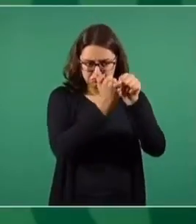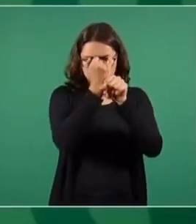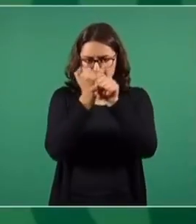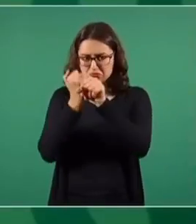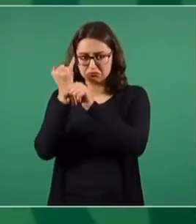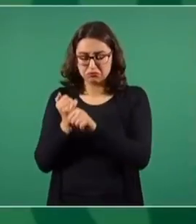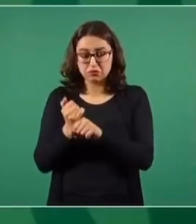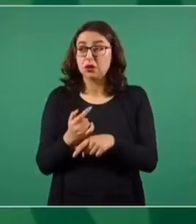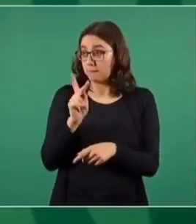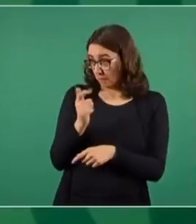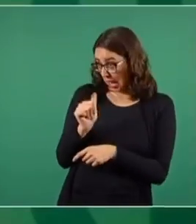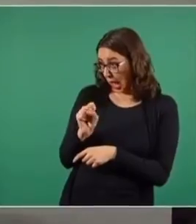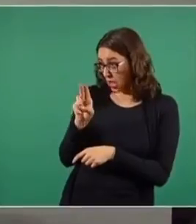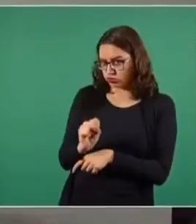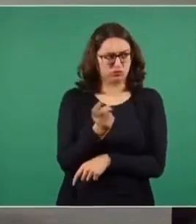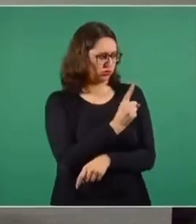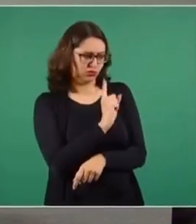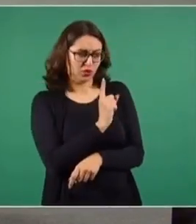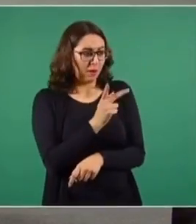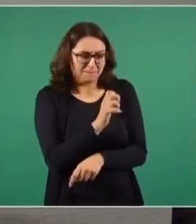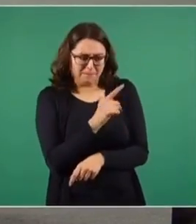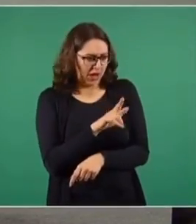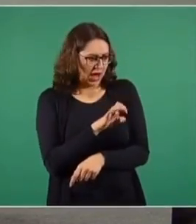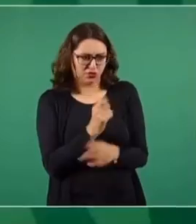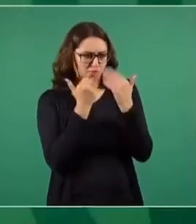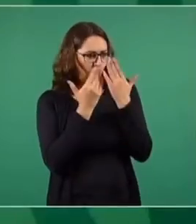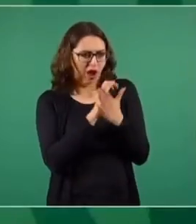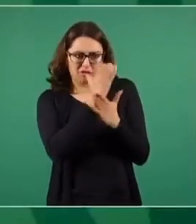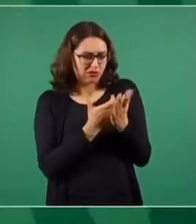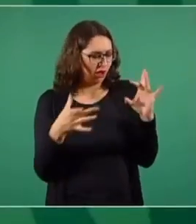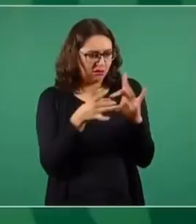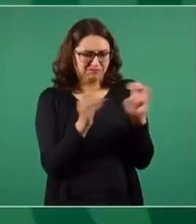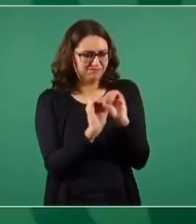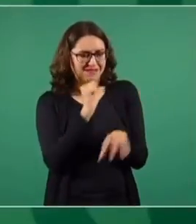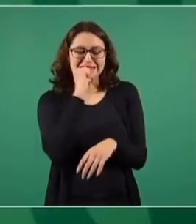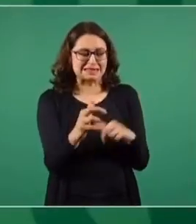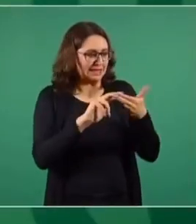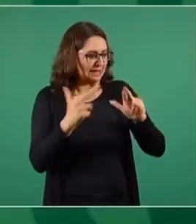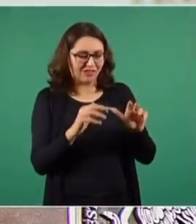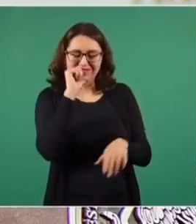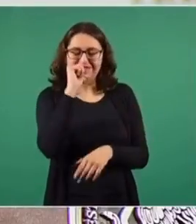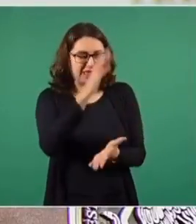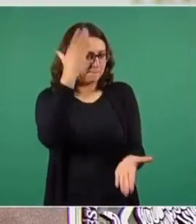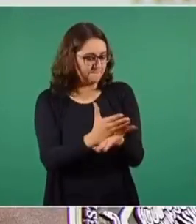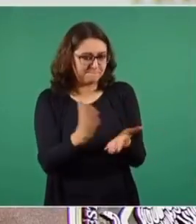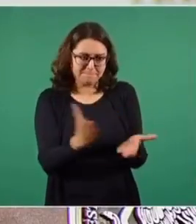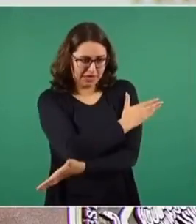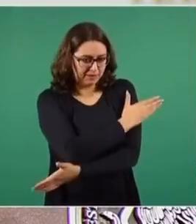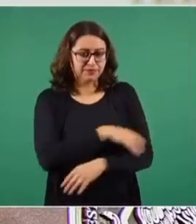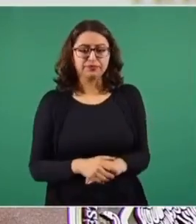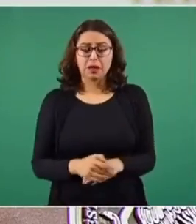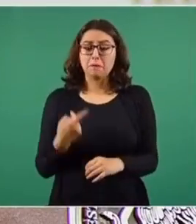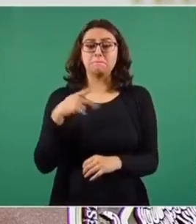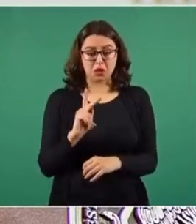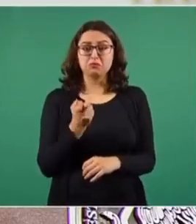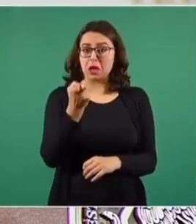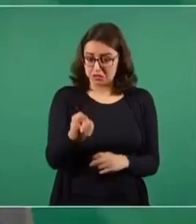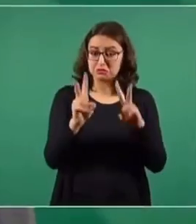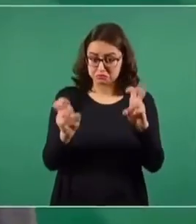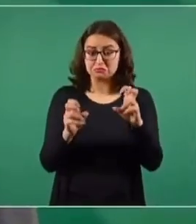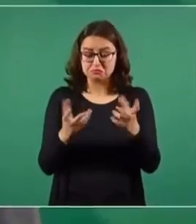inteligencia. ¿Con Pegasus? No, ya no existe ninguna relación con esta empresa. De todas maneras, vamos a informar,